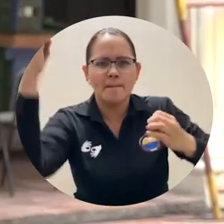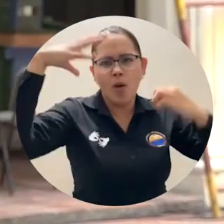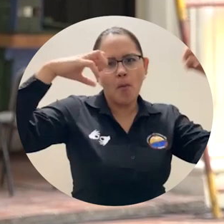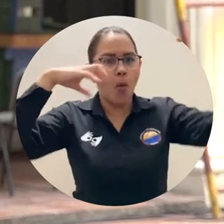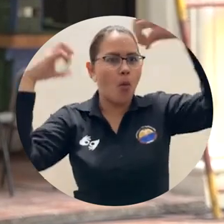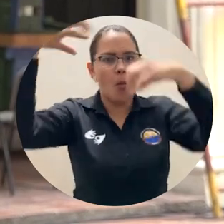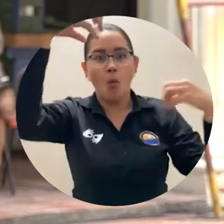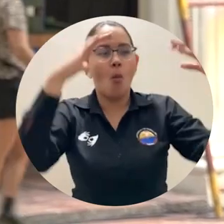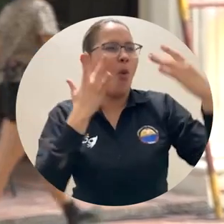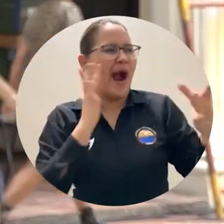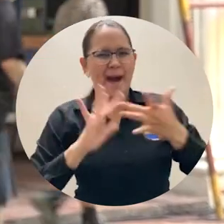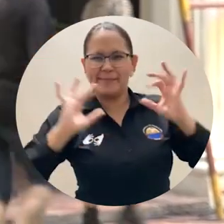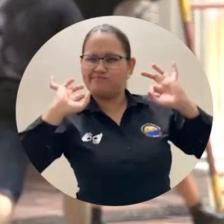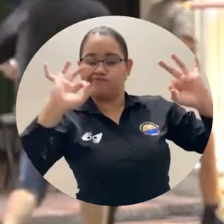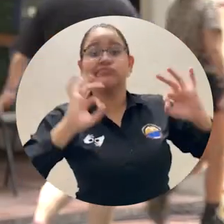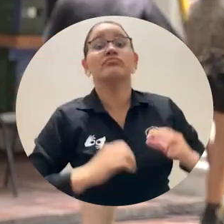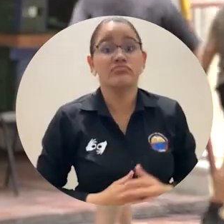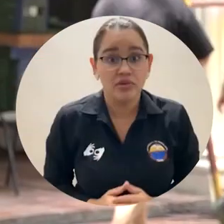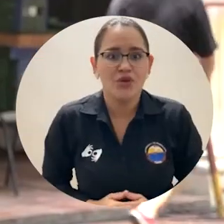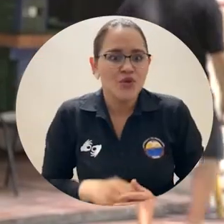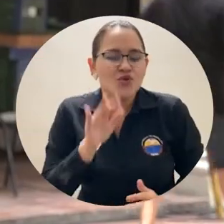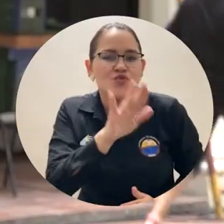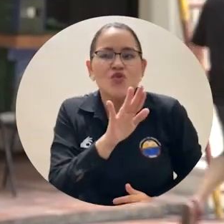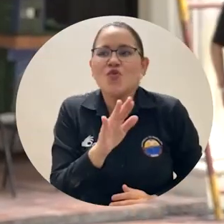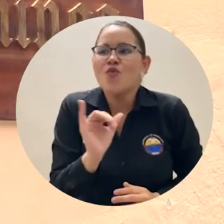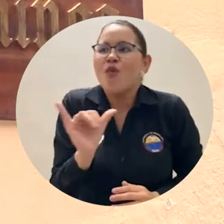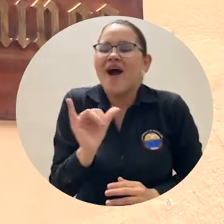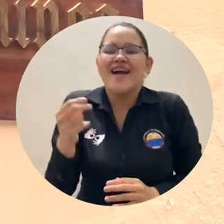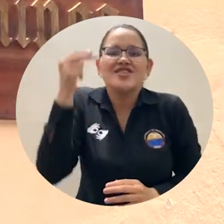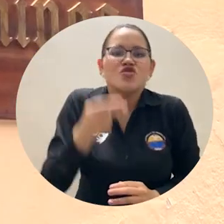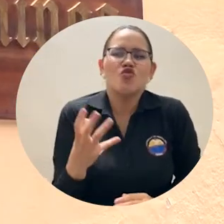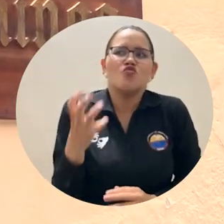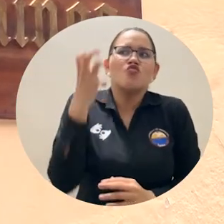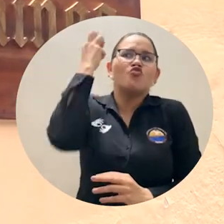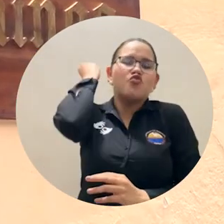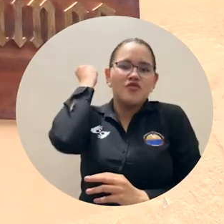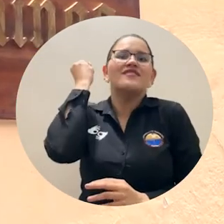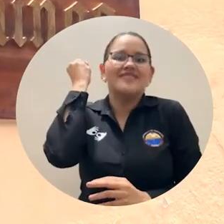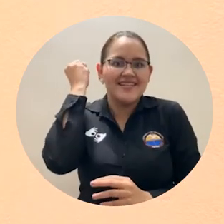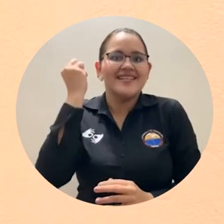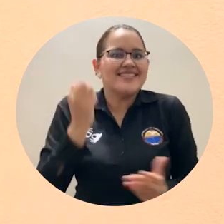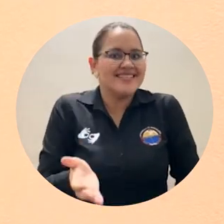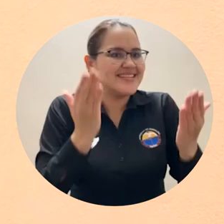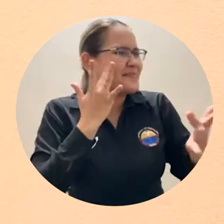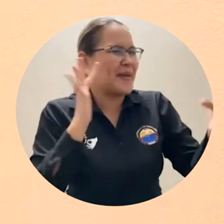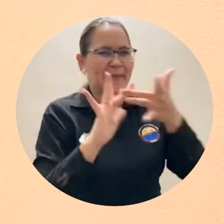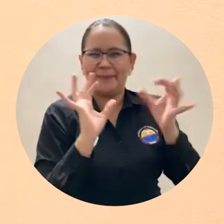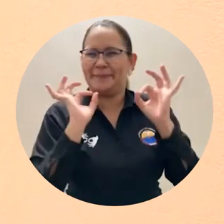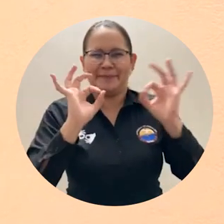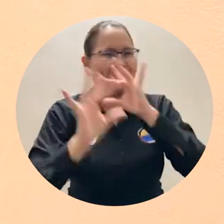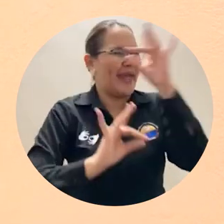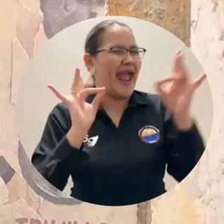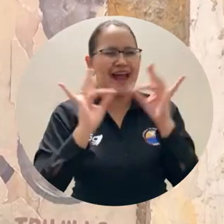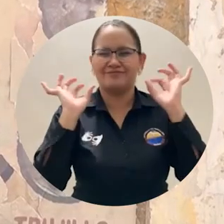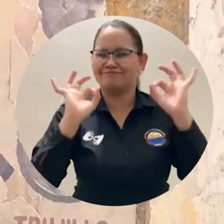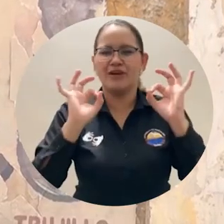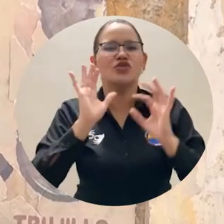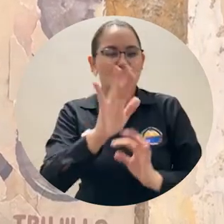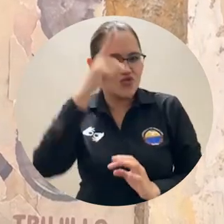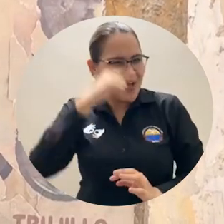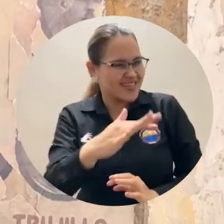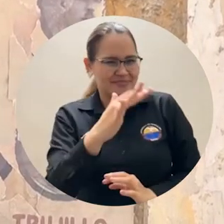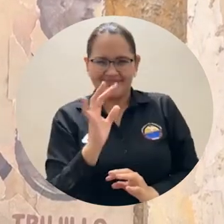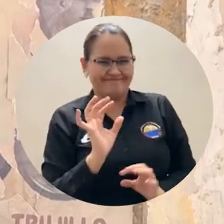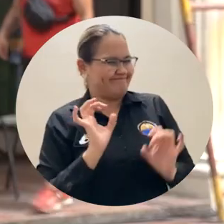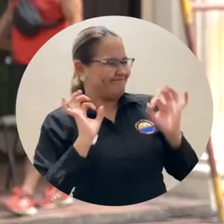Es muy atractivo hacer series de épocas, hacer lo que se llama biopics, pero después hay que encontrar los espacios. Y lo que encontramos acá en Santa Marta y específicamente en el